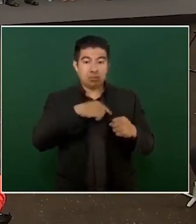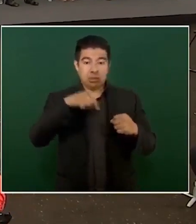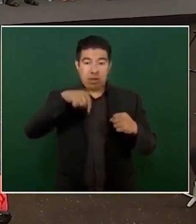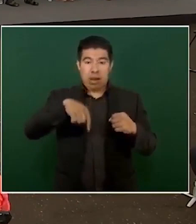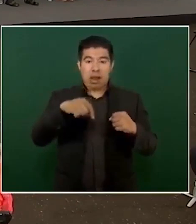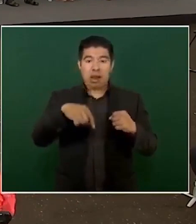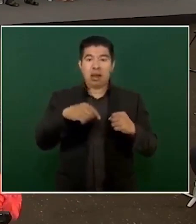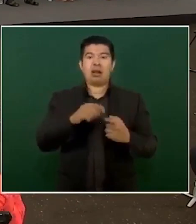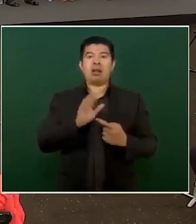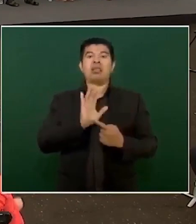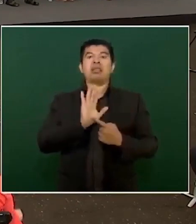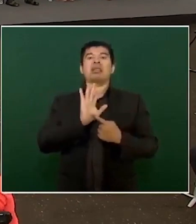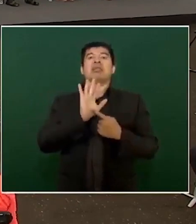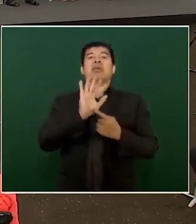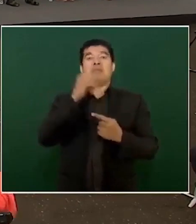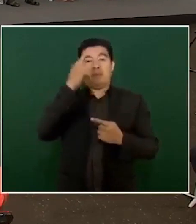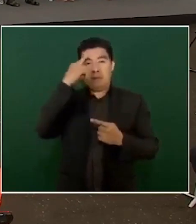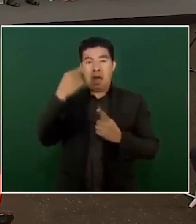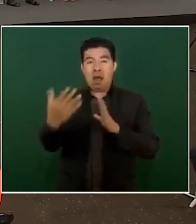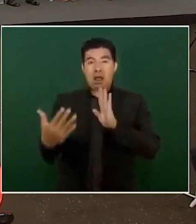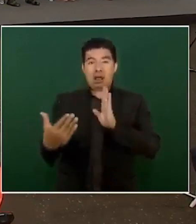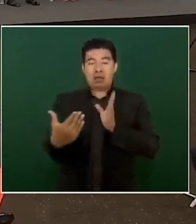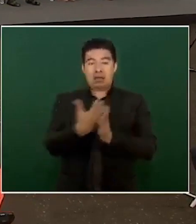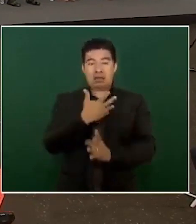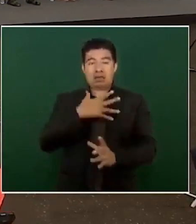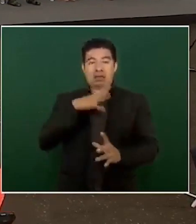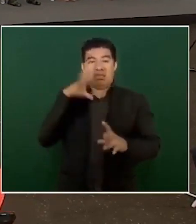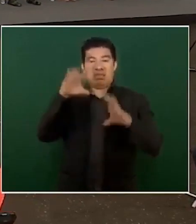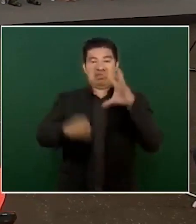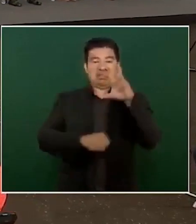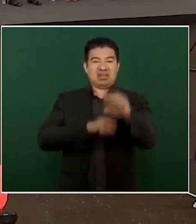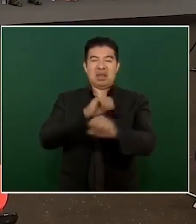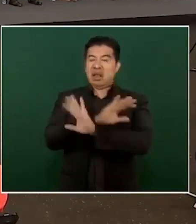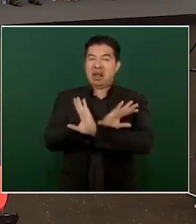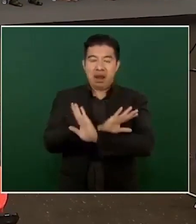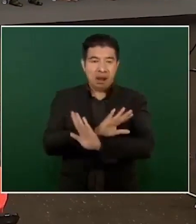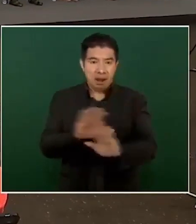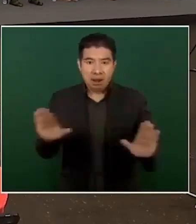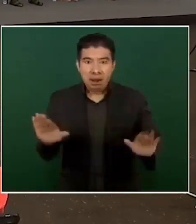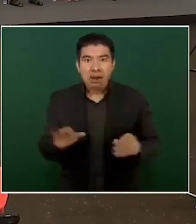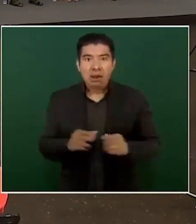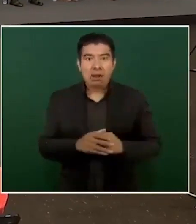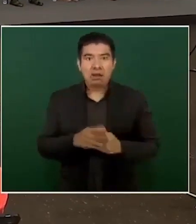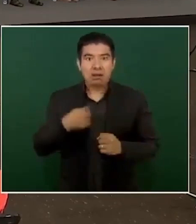Una colonia Ya no son colonia Y como En muy pocas ocasiones En su historia